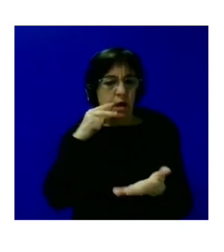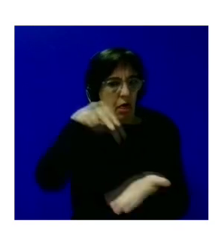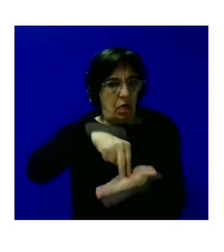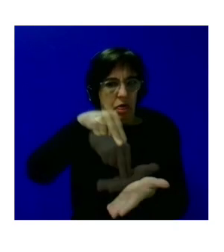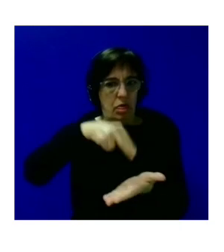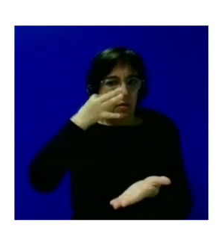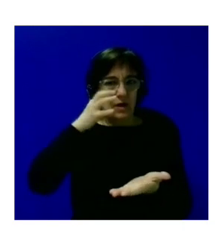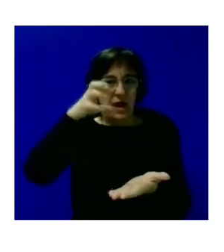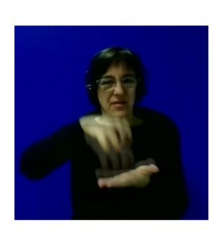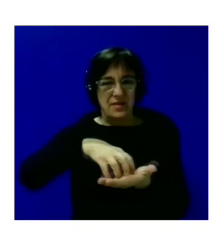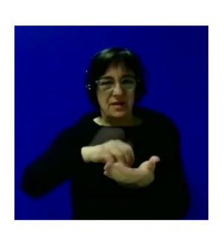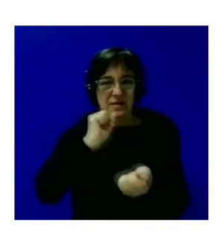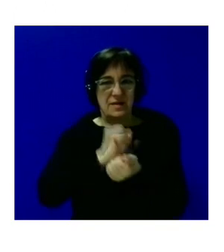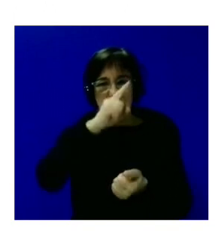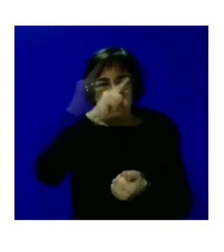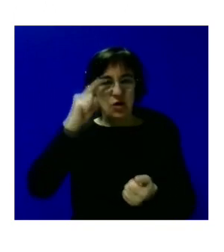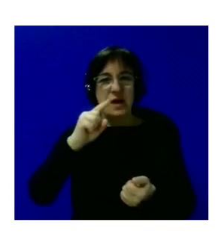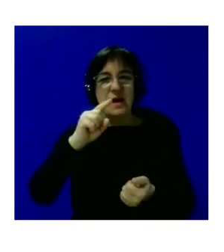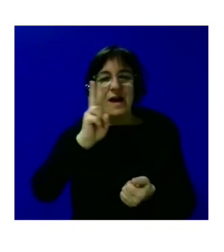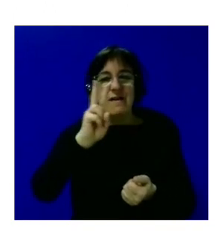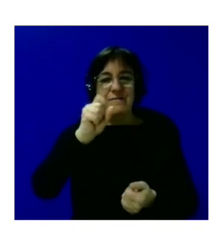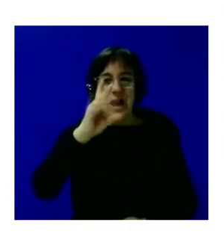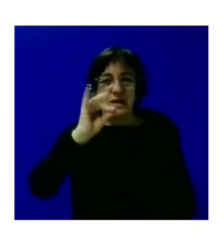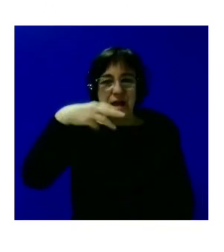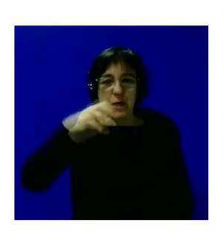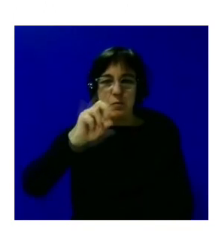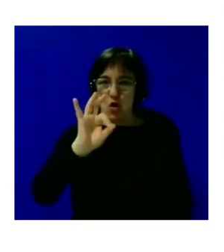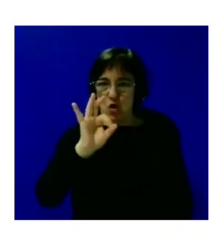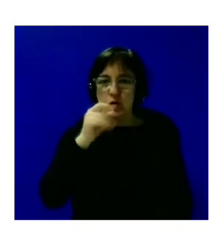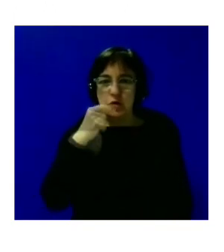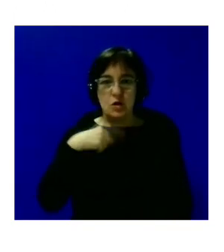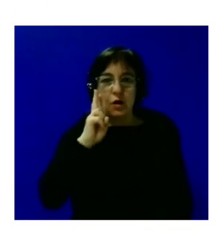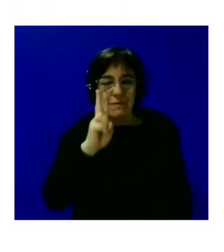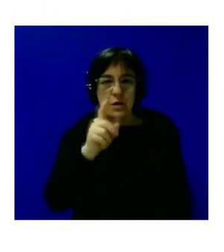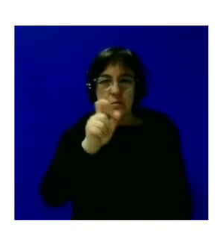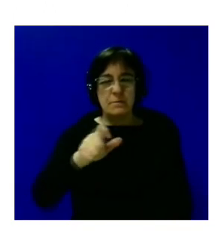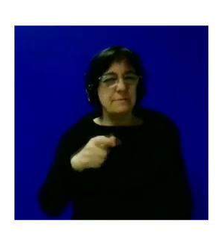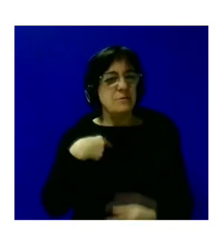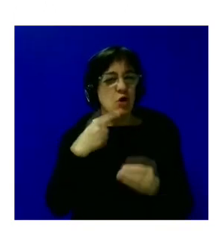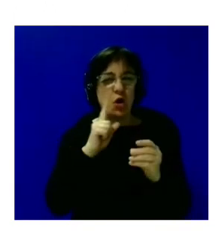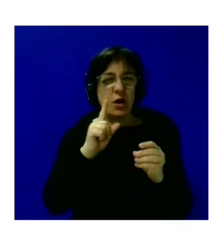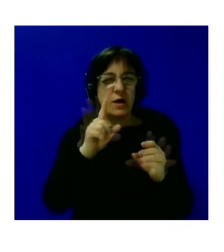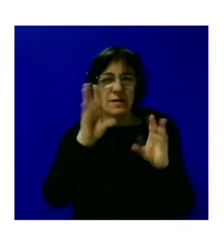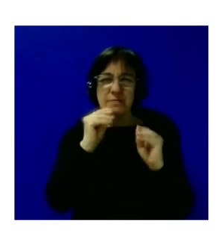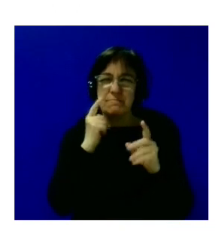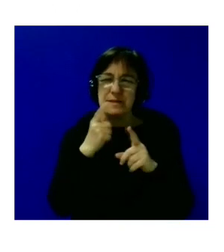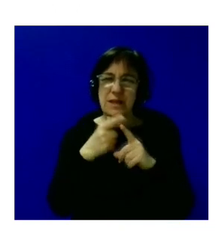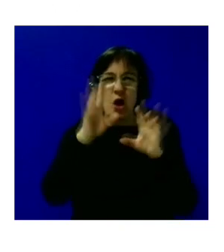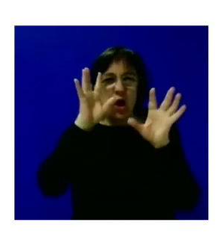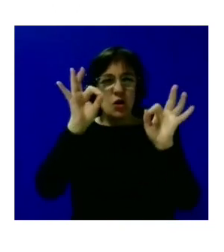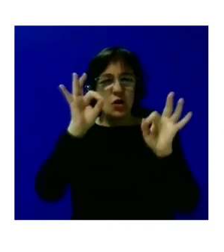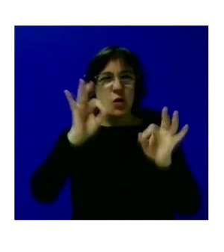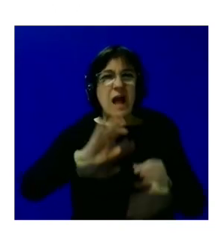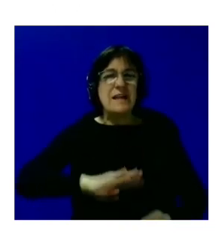trabajo en el centro penitenciario Madrid 3 Valdemoro y yo me encuentro con personas no acabo de entender bien no comparto mucho la lógica del